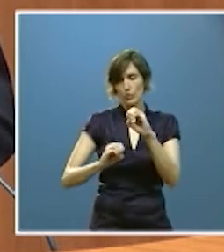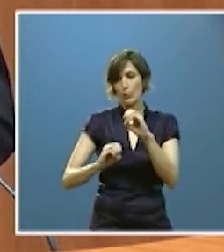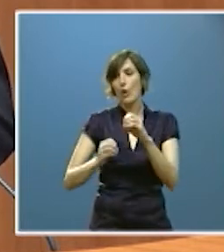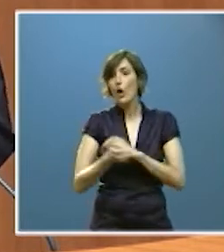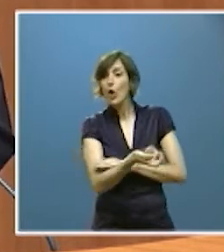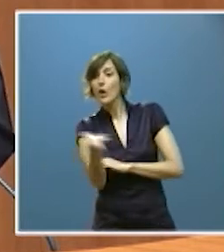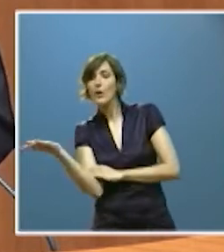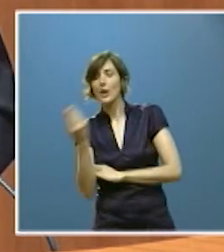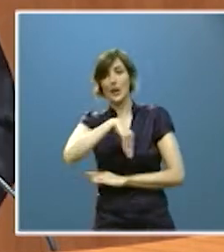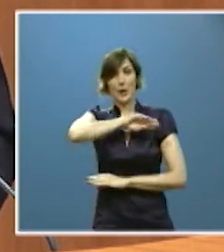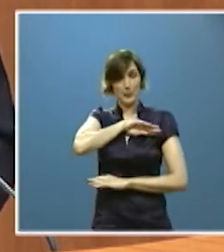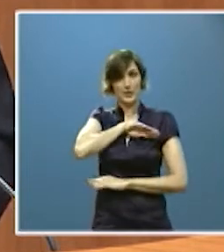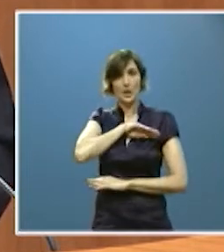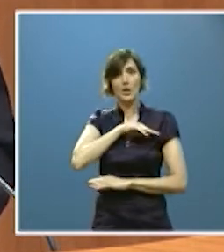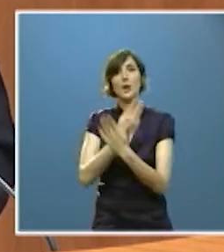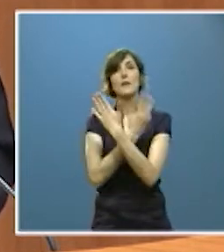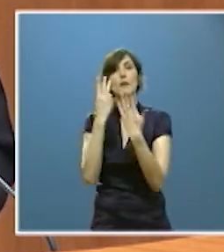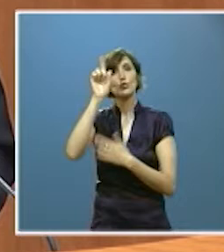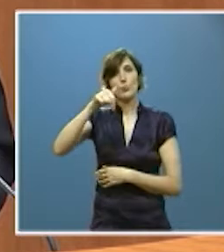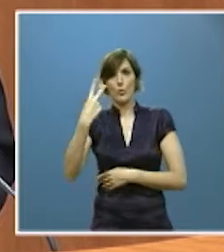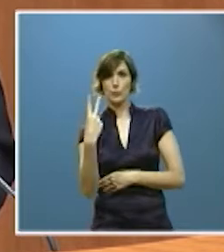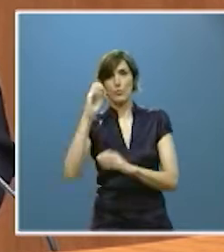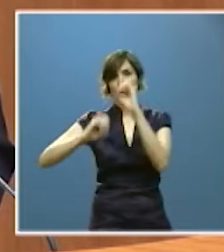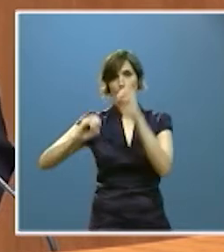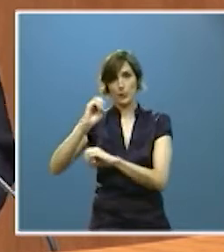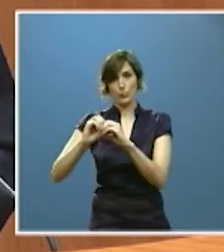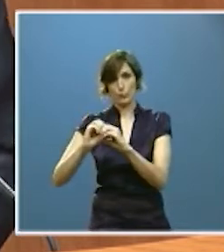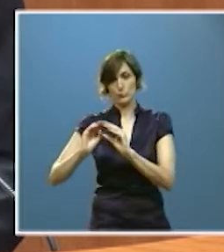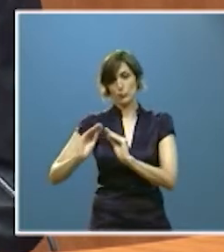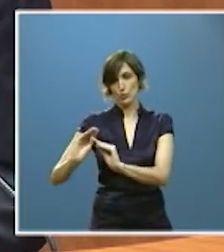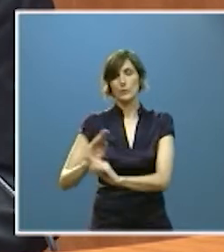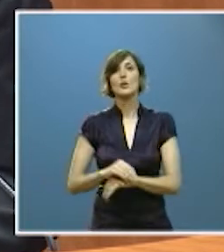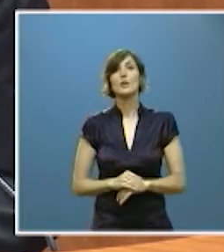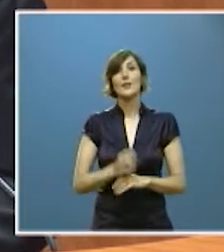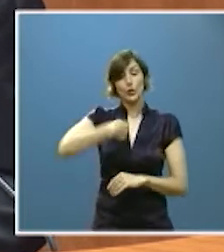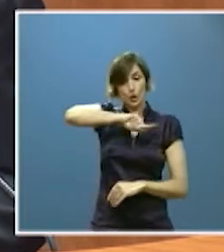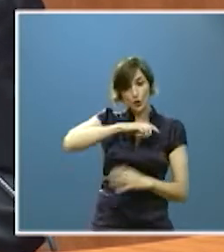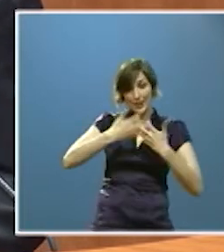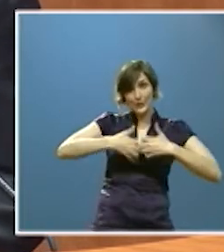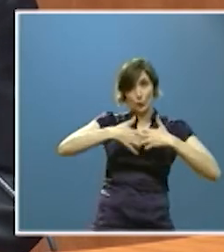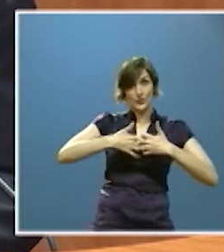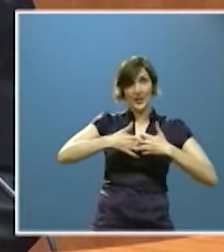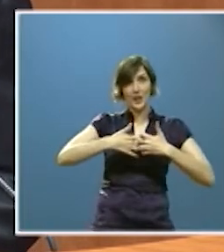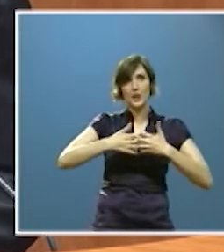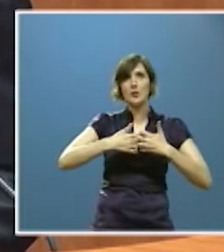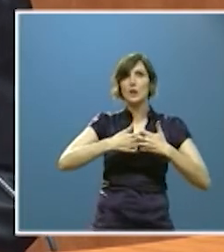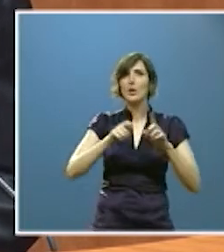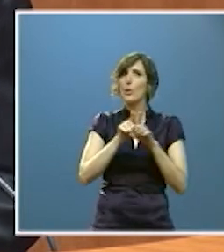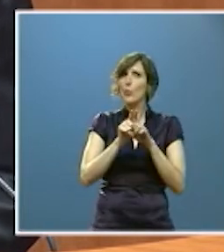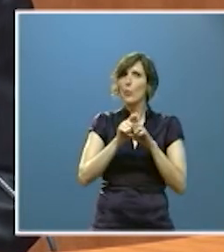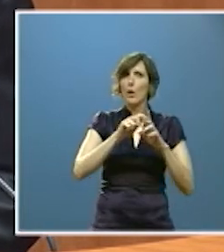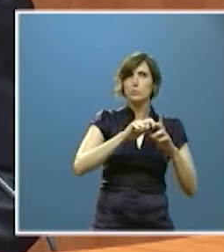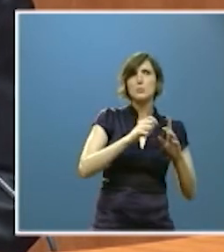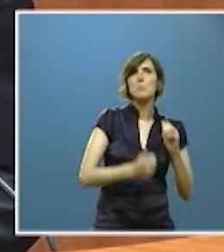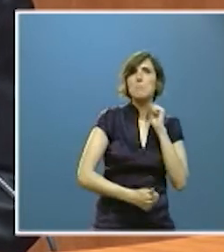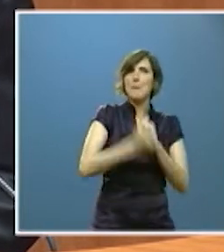,1% de media nacional. Y nuestra industria es el sector que más está tirando en esta etapa